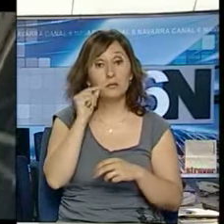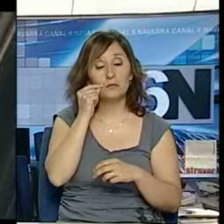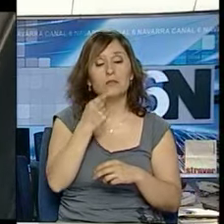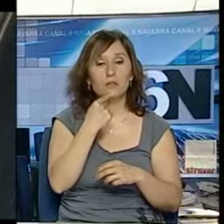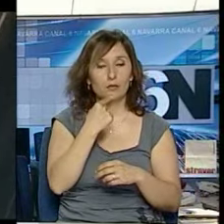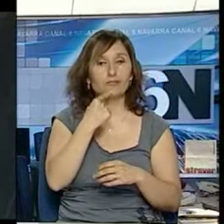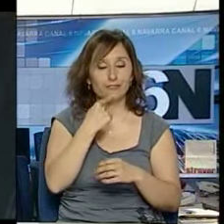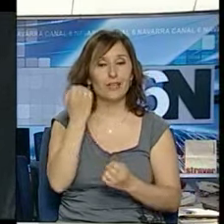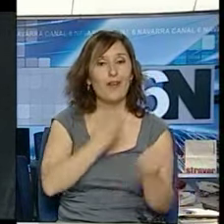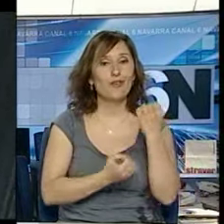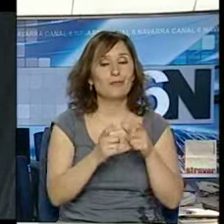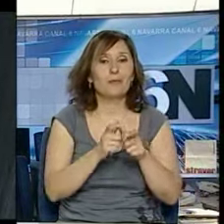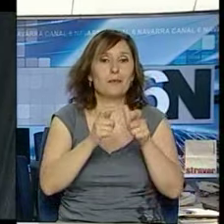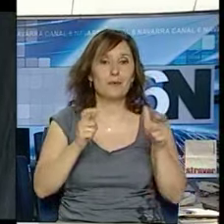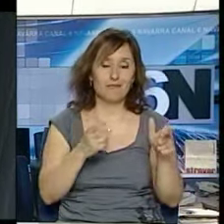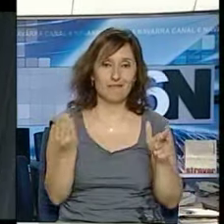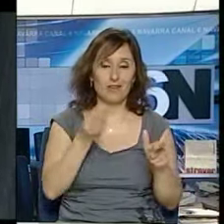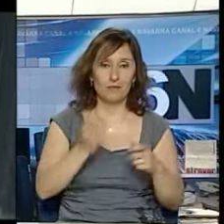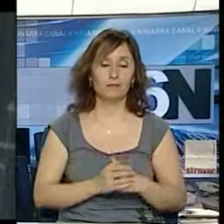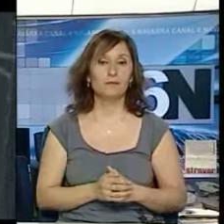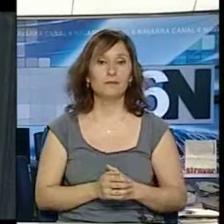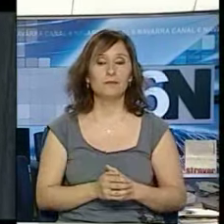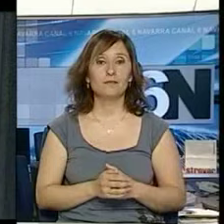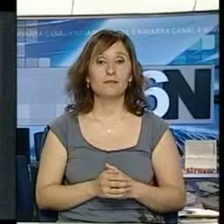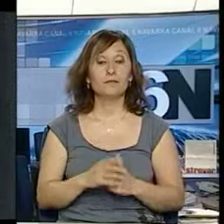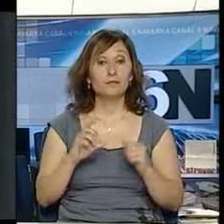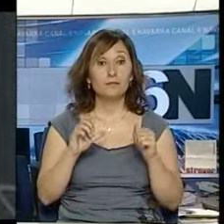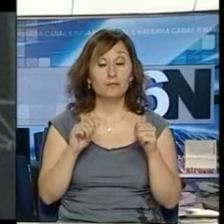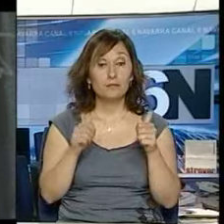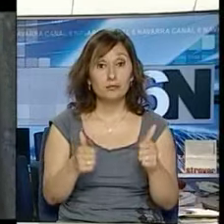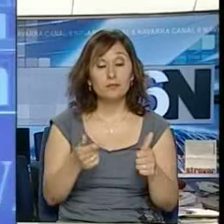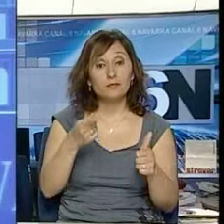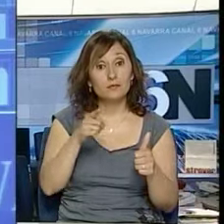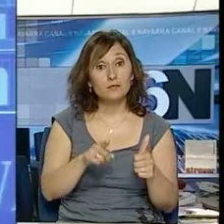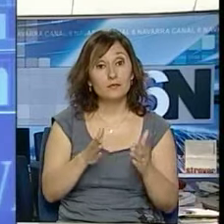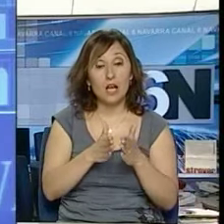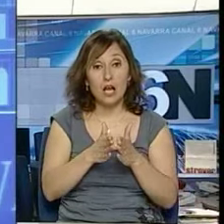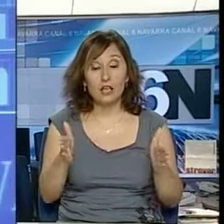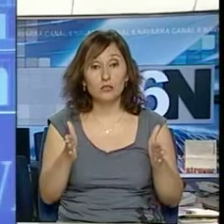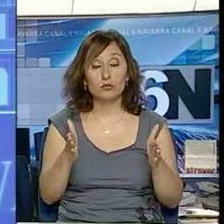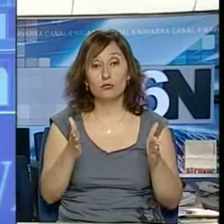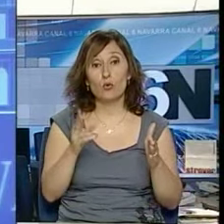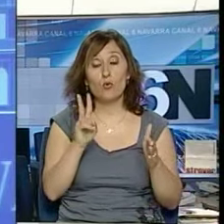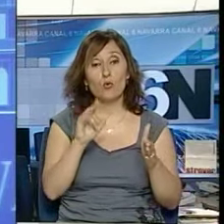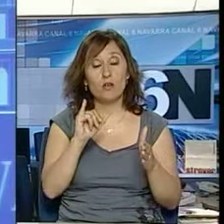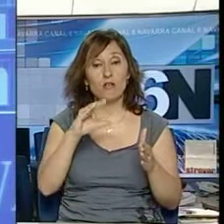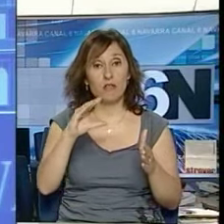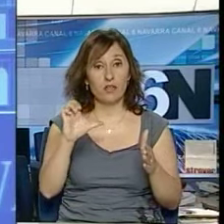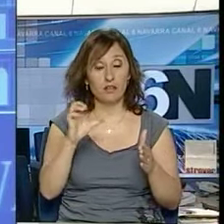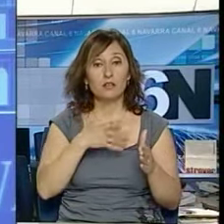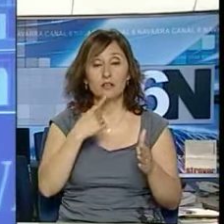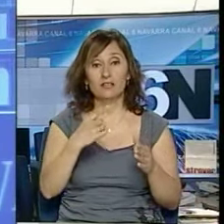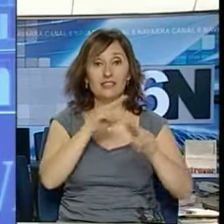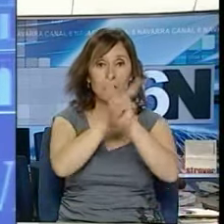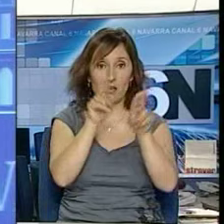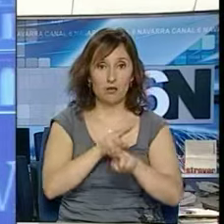economía. Que este corredor se va a ejecutar en ancho internacional, en ancho UIC. Es decir, va